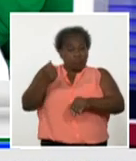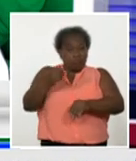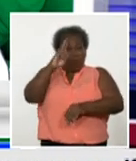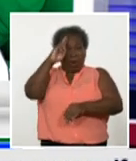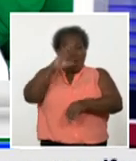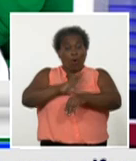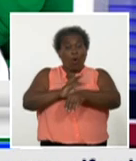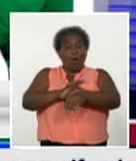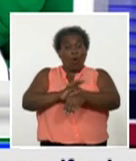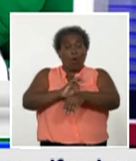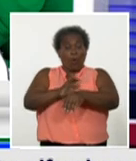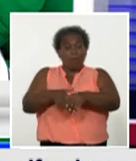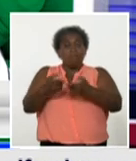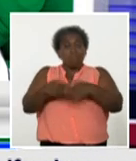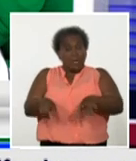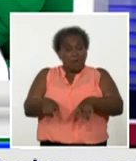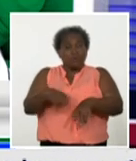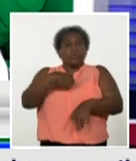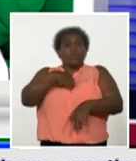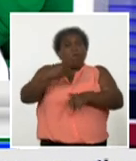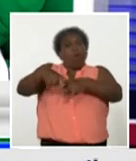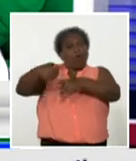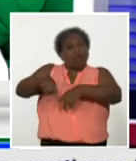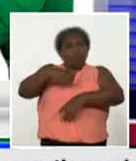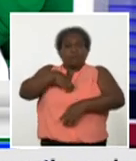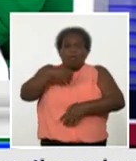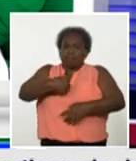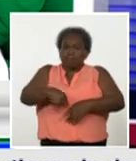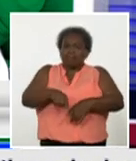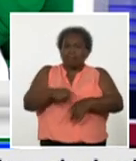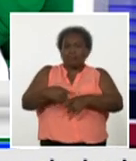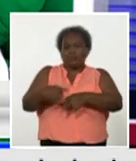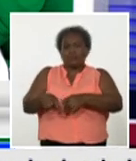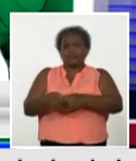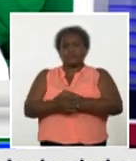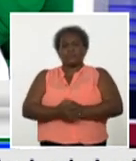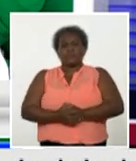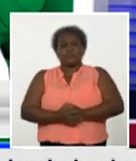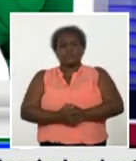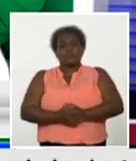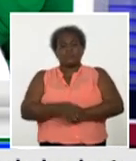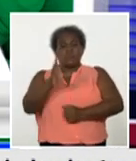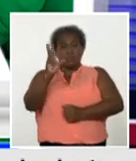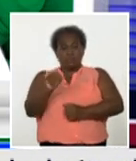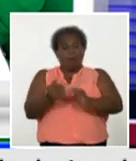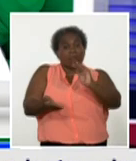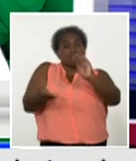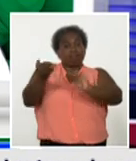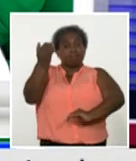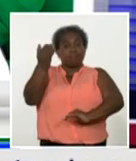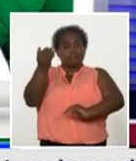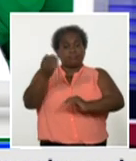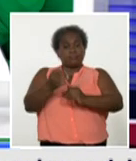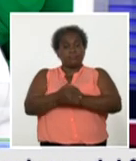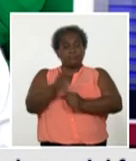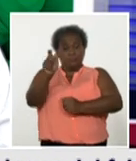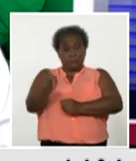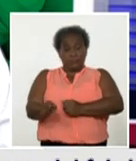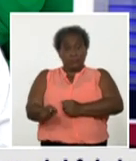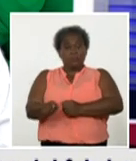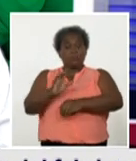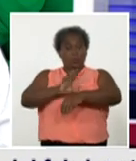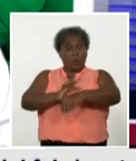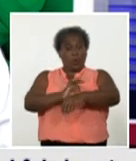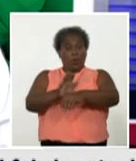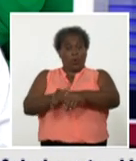afectándolo como secuela de la misma la cifra más elevada de pacientes con COVID